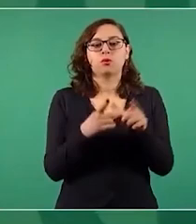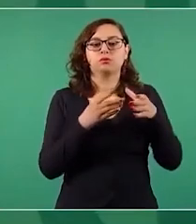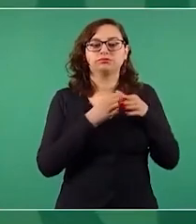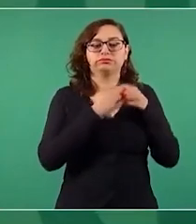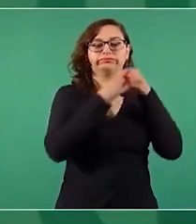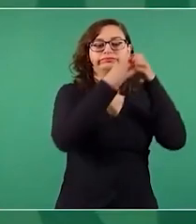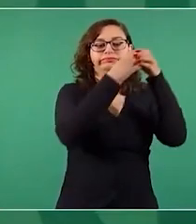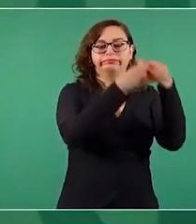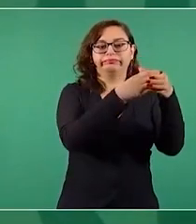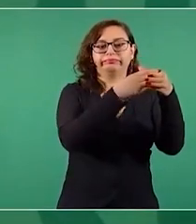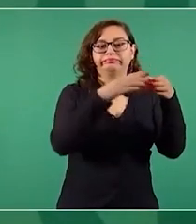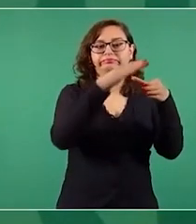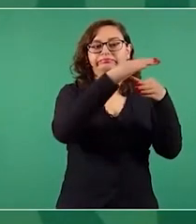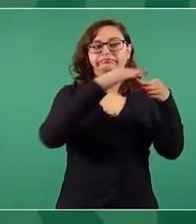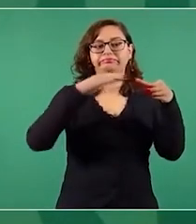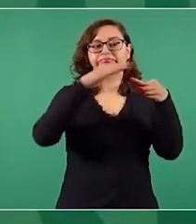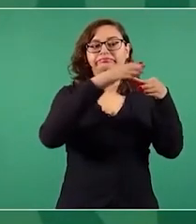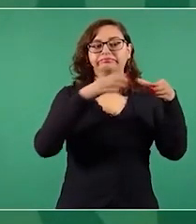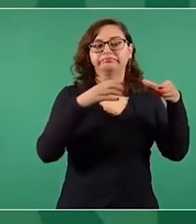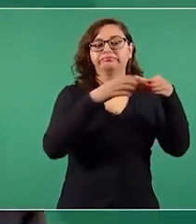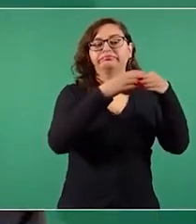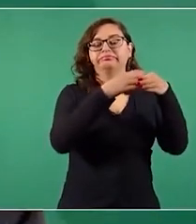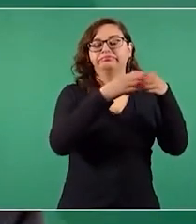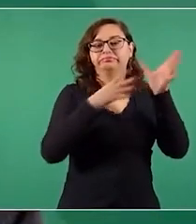Acaba la corte, imagínense,